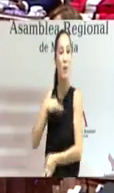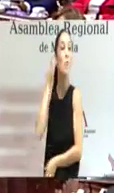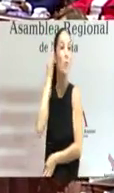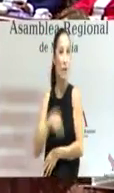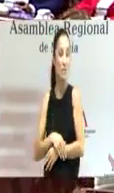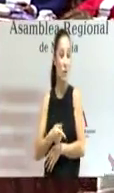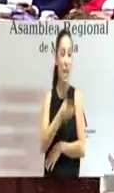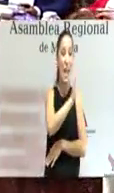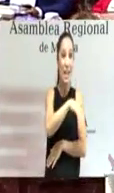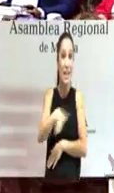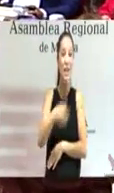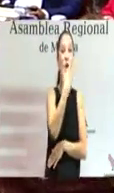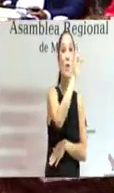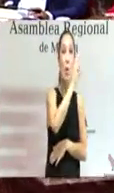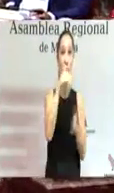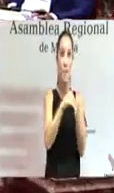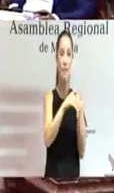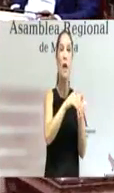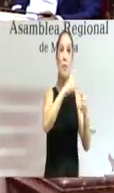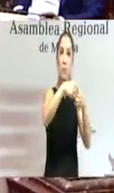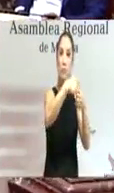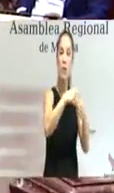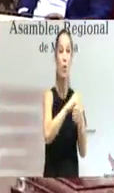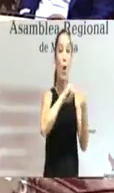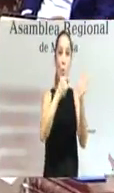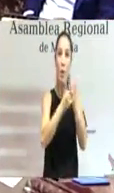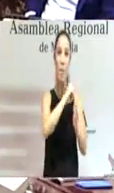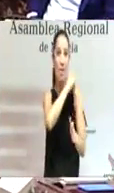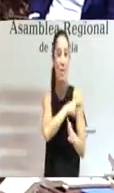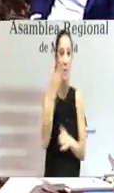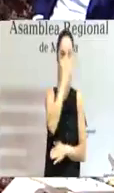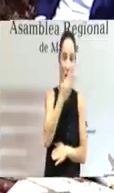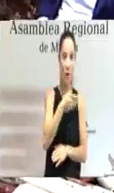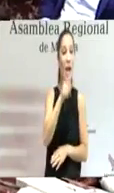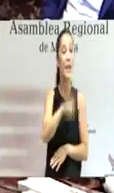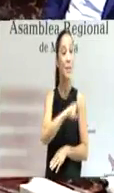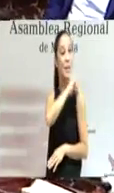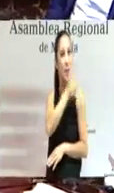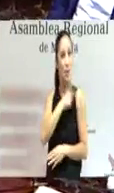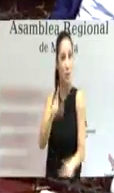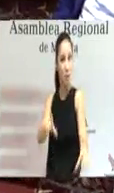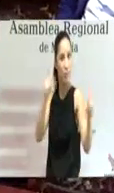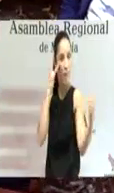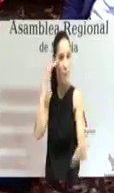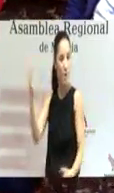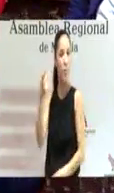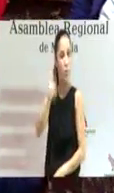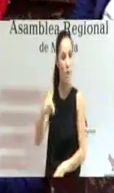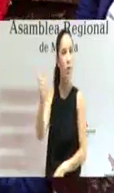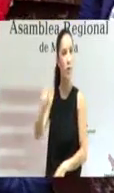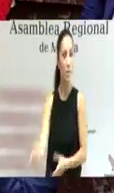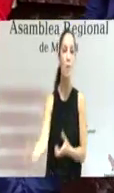niños que participan en el programa de deporte escolar y nuestros deportistas destacados para los que este año hemos logrado recuperar también